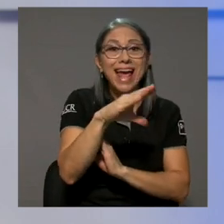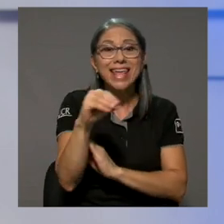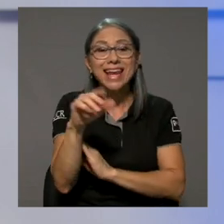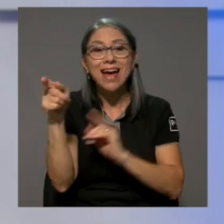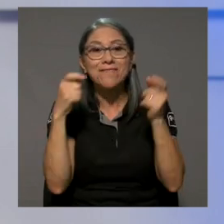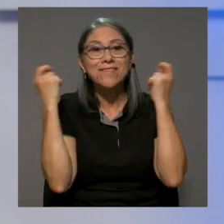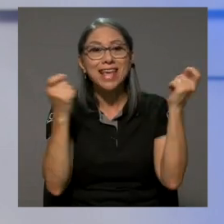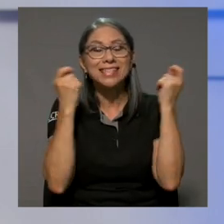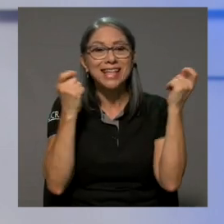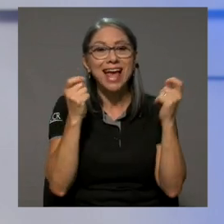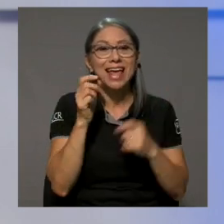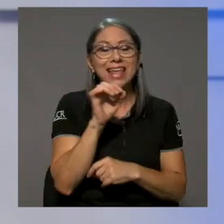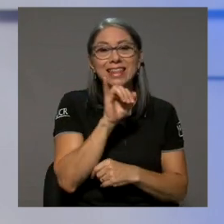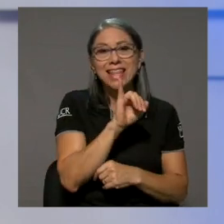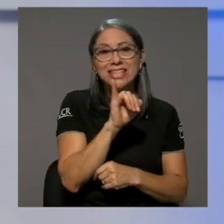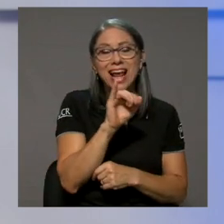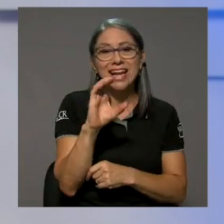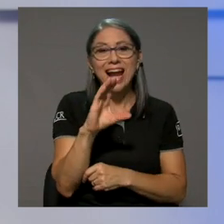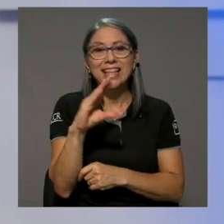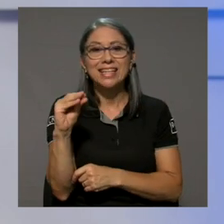Cárdenas y Laura Amelia Guzmán.